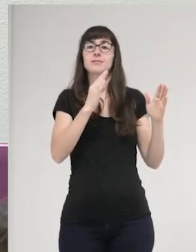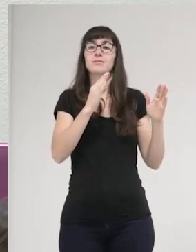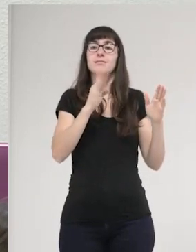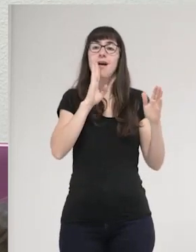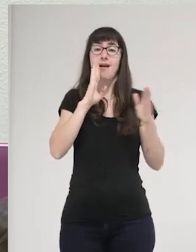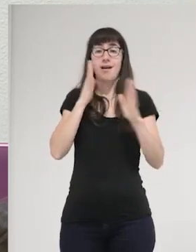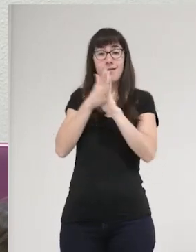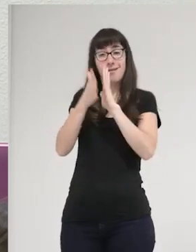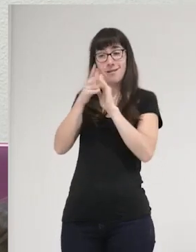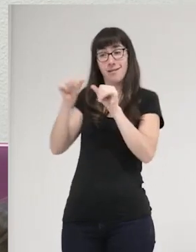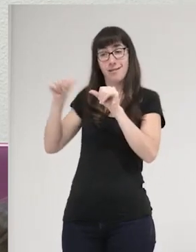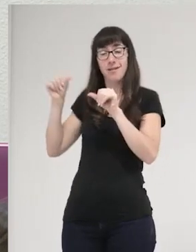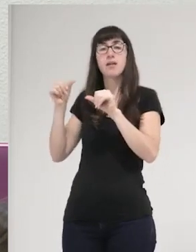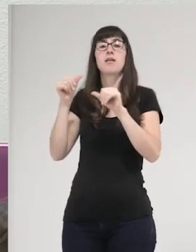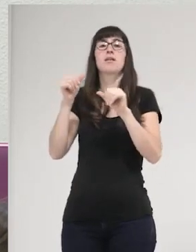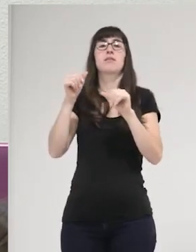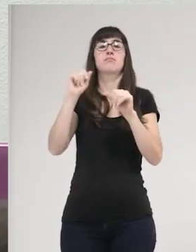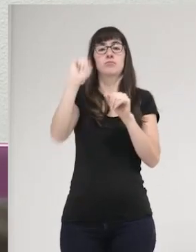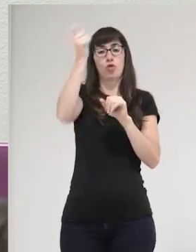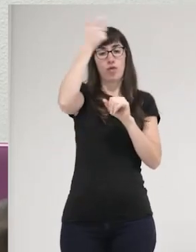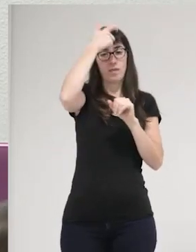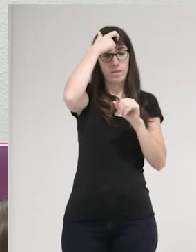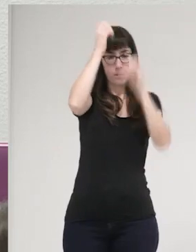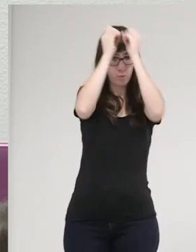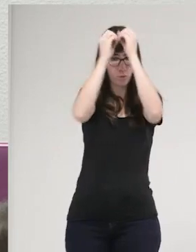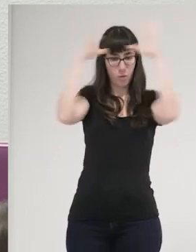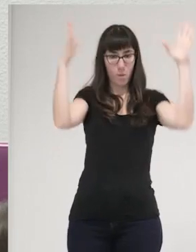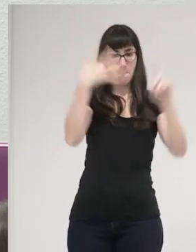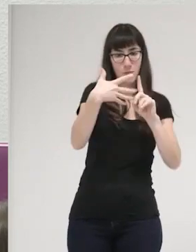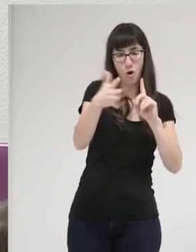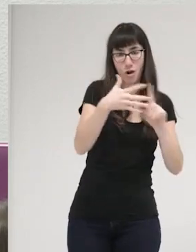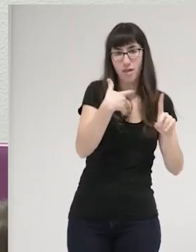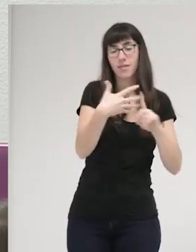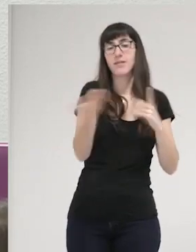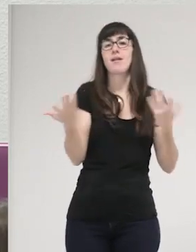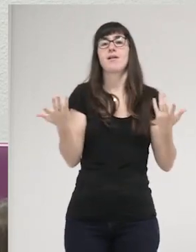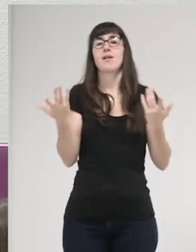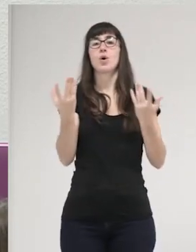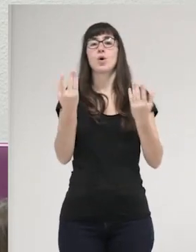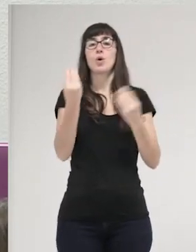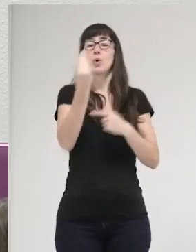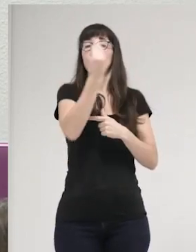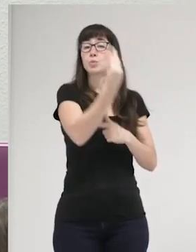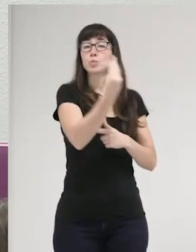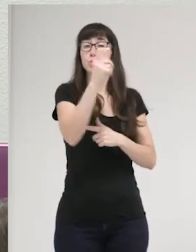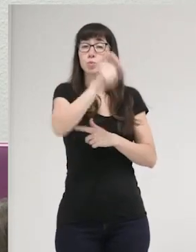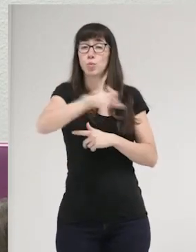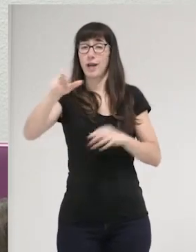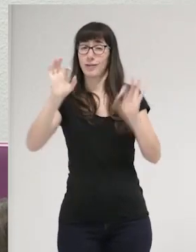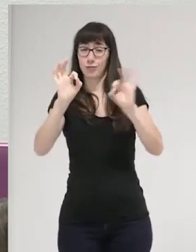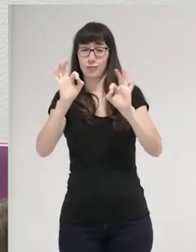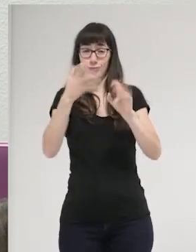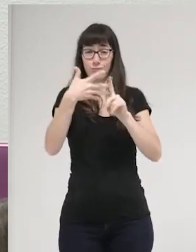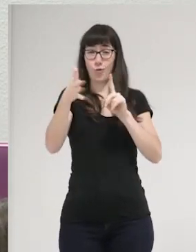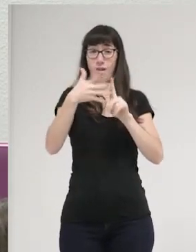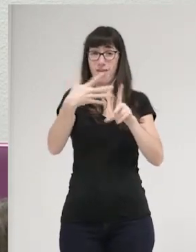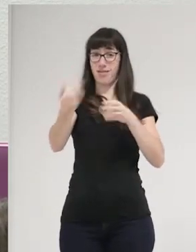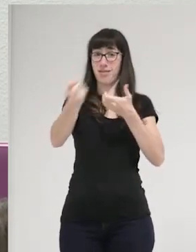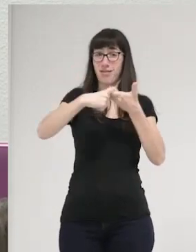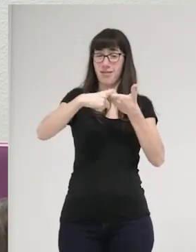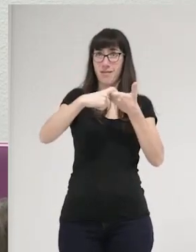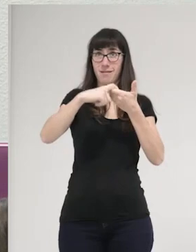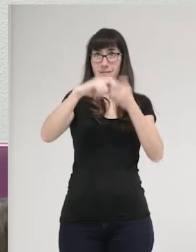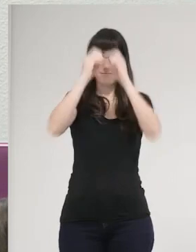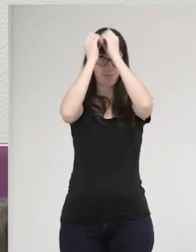conceptualizaciones de la violencia, conceptualizaciones de los sujetos que forman parte de esa violencia. Al final, muchas veces,